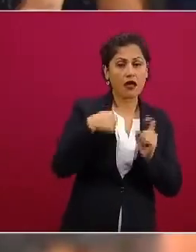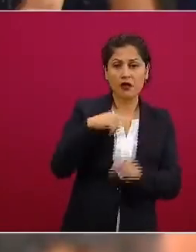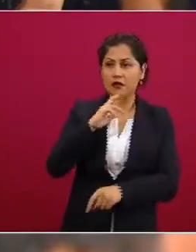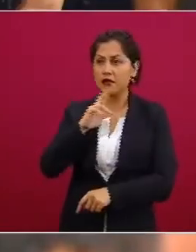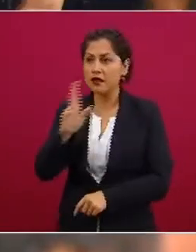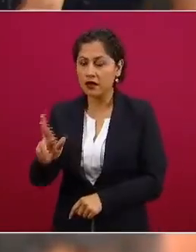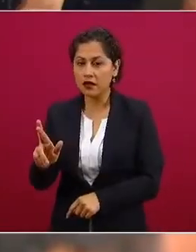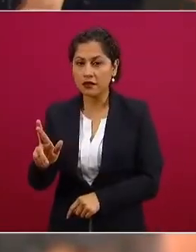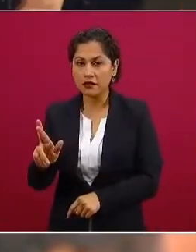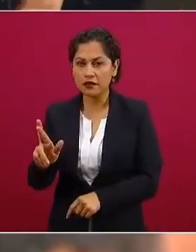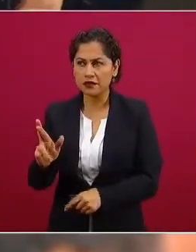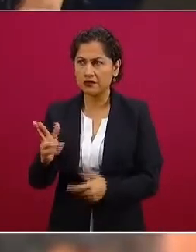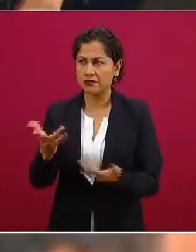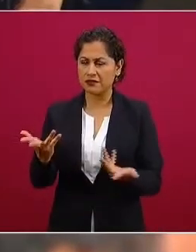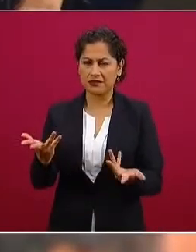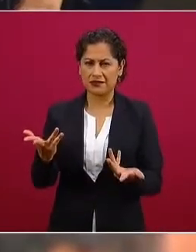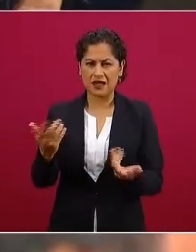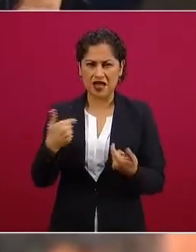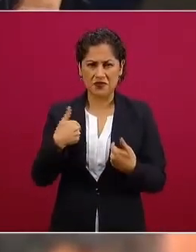de manera